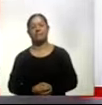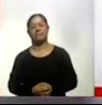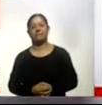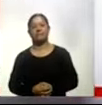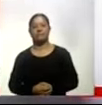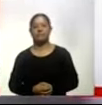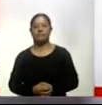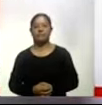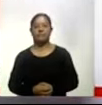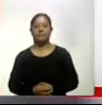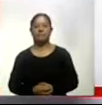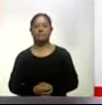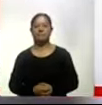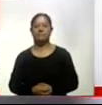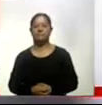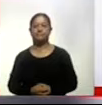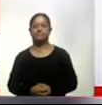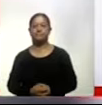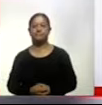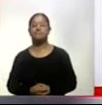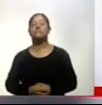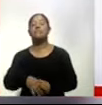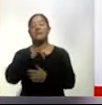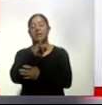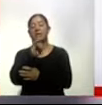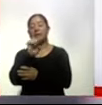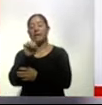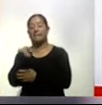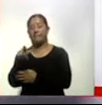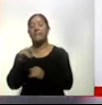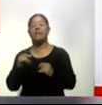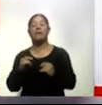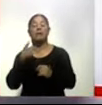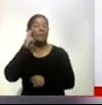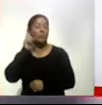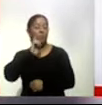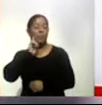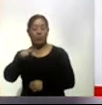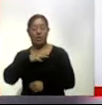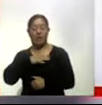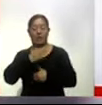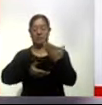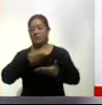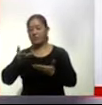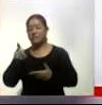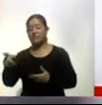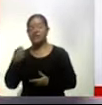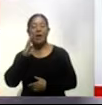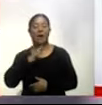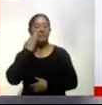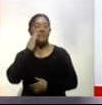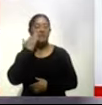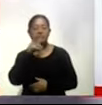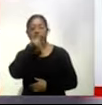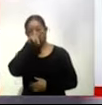En más información, le comento que el Instituto Estatal de la Mujer ofrece servicios a través de sus cuentas oficiales en Facebook y